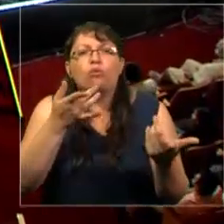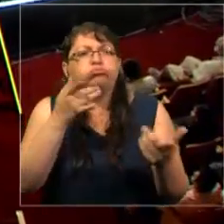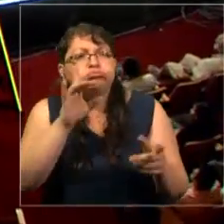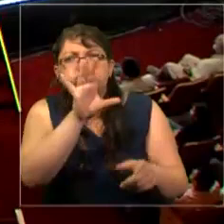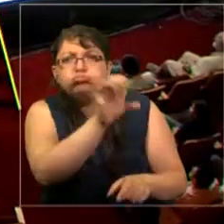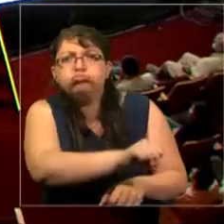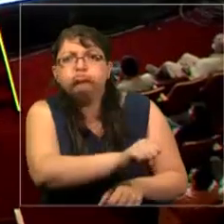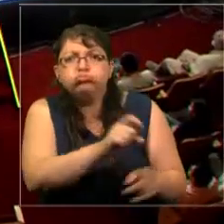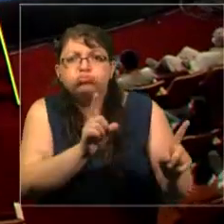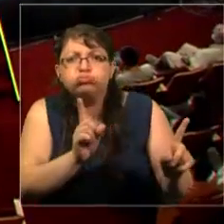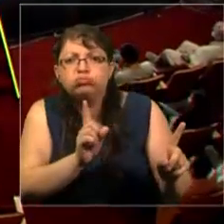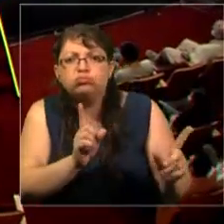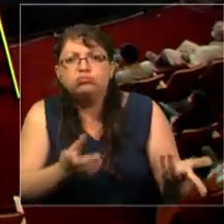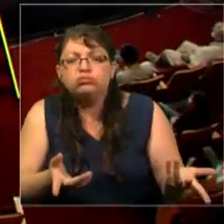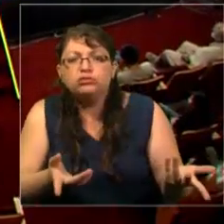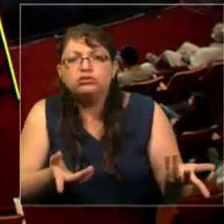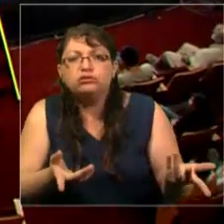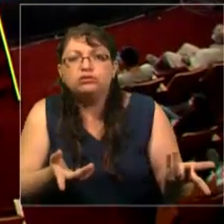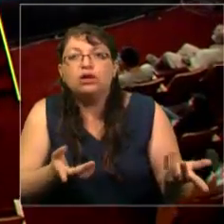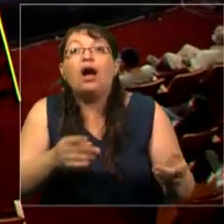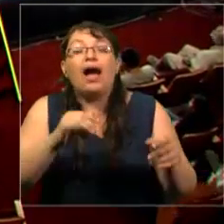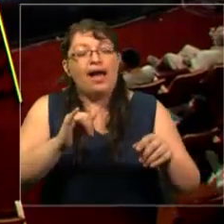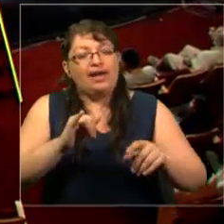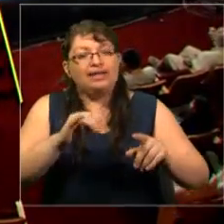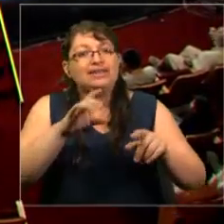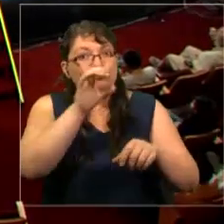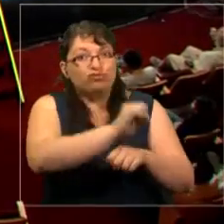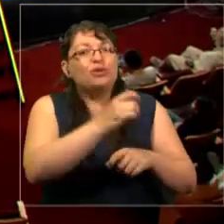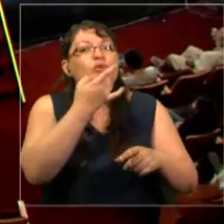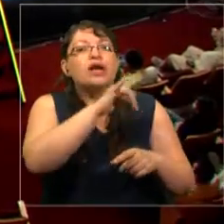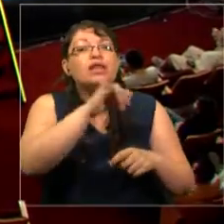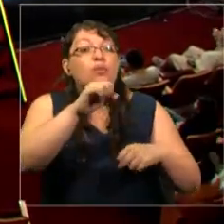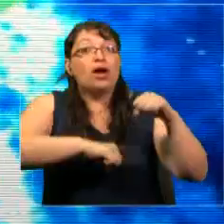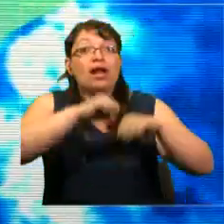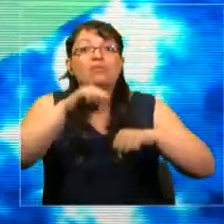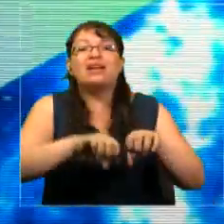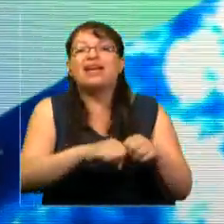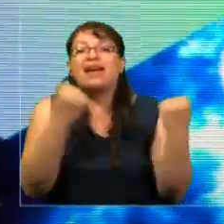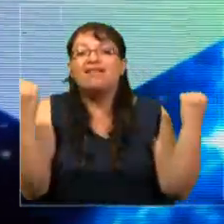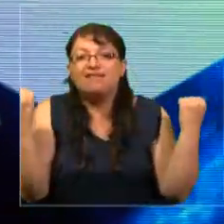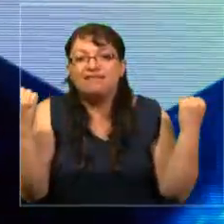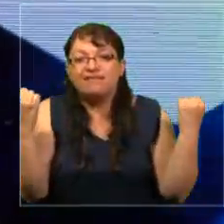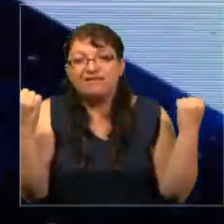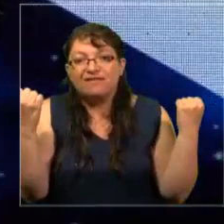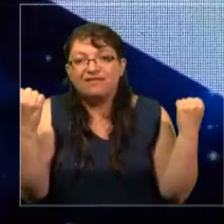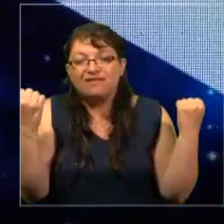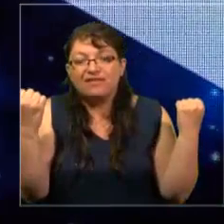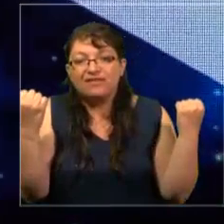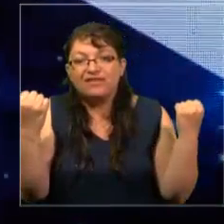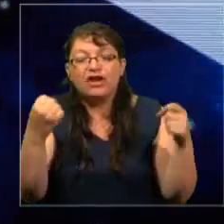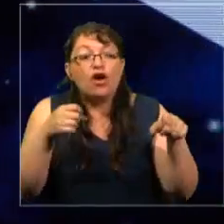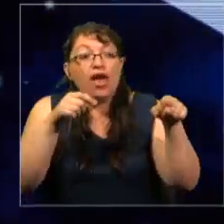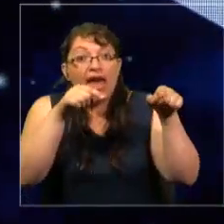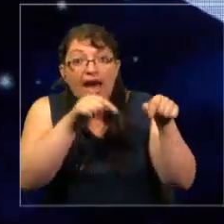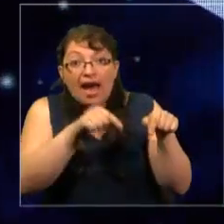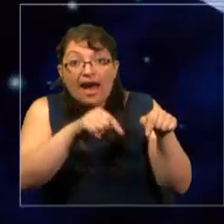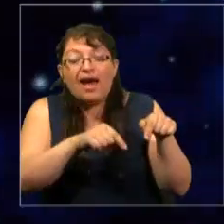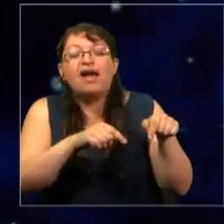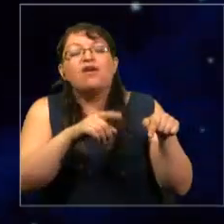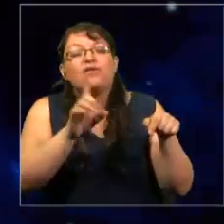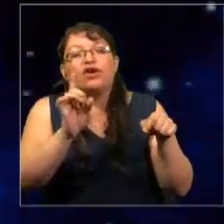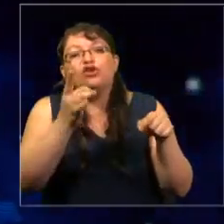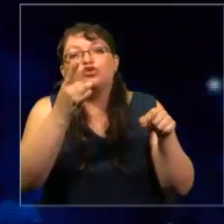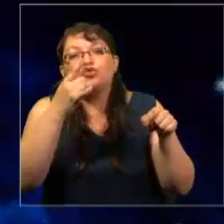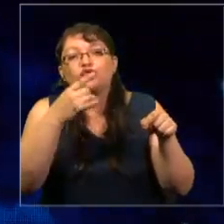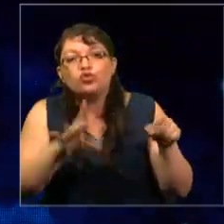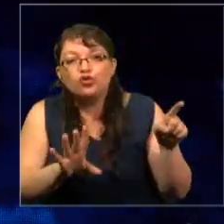los sentenciaron es porque fueron a la quiebra, la quiebra, la insolvencia. Fue el único caso de